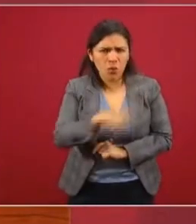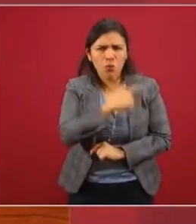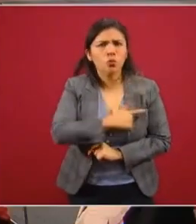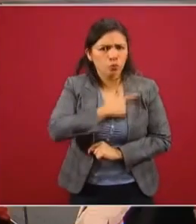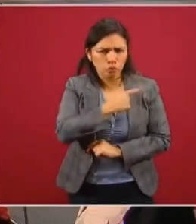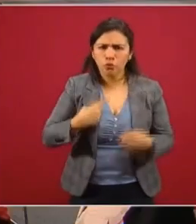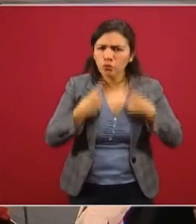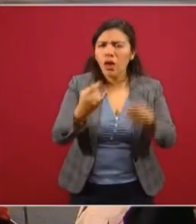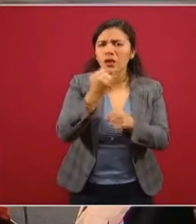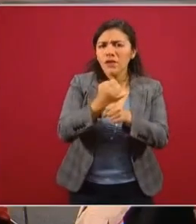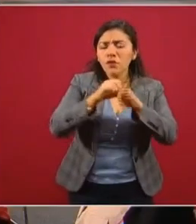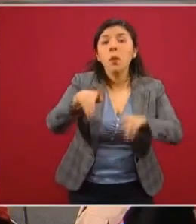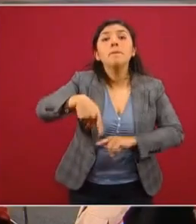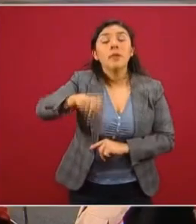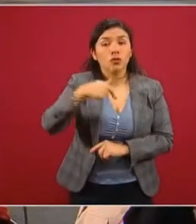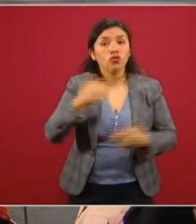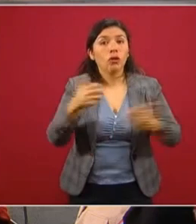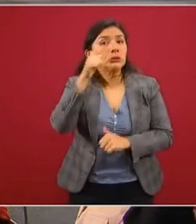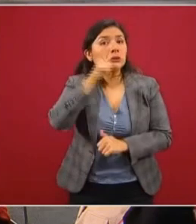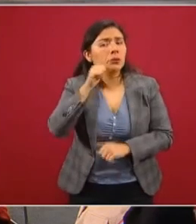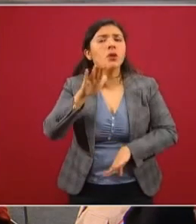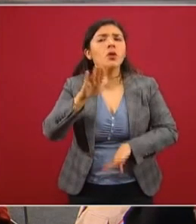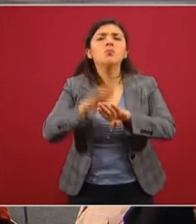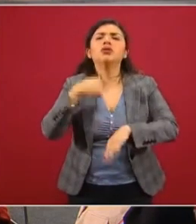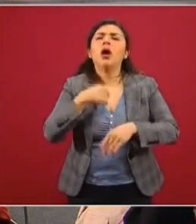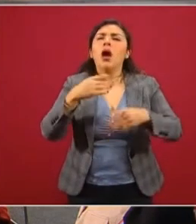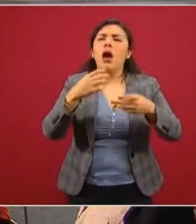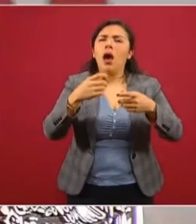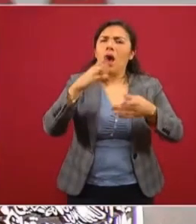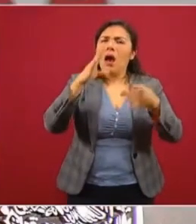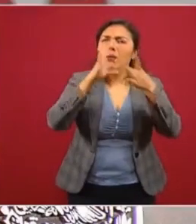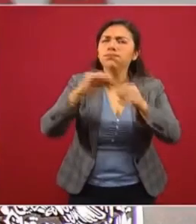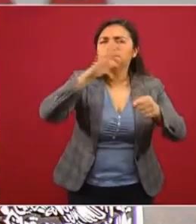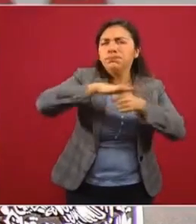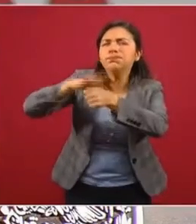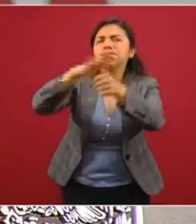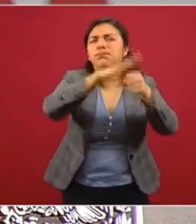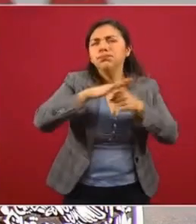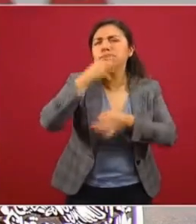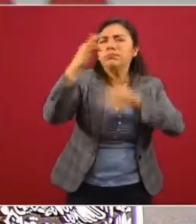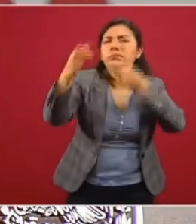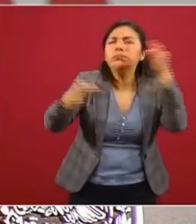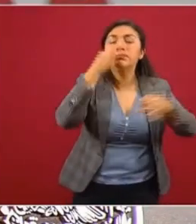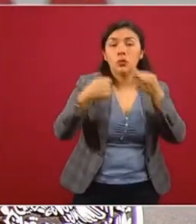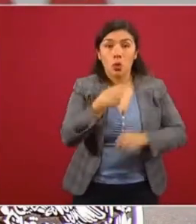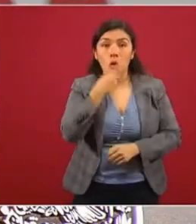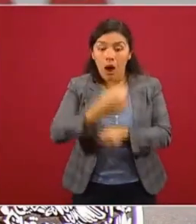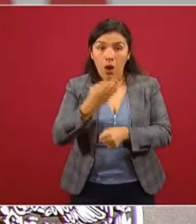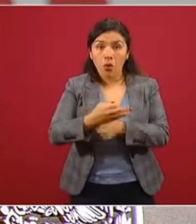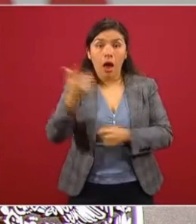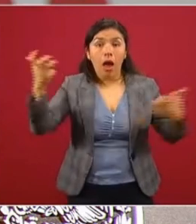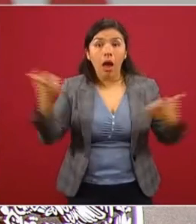damos información. Lo que sí hemos hecho es hacer una amplia convocatoria y cuando decimos que están haciendo una